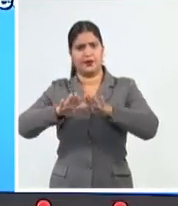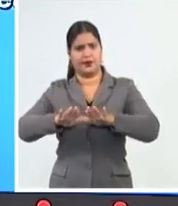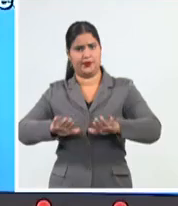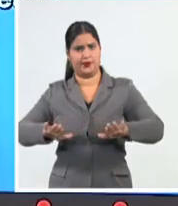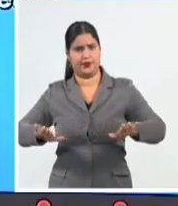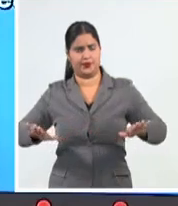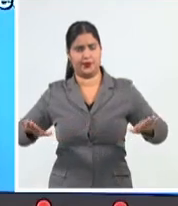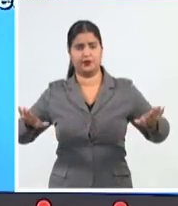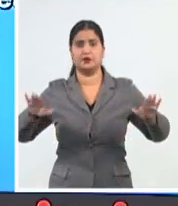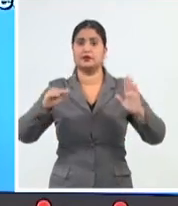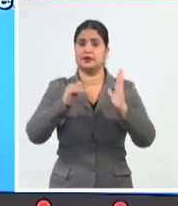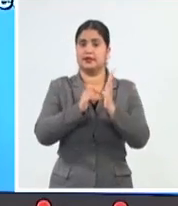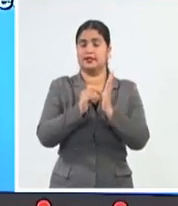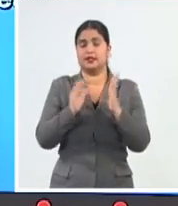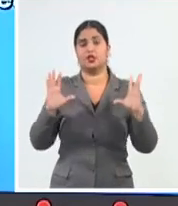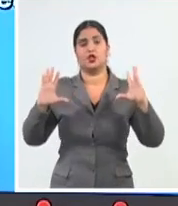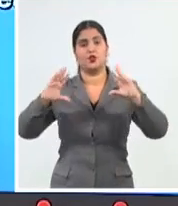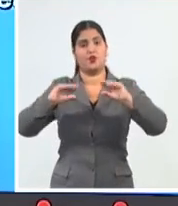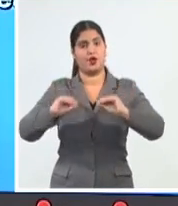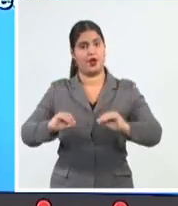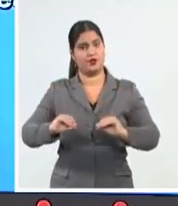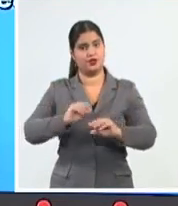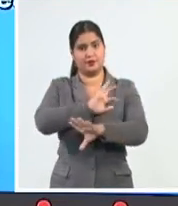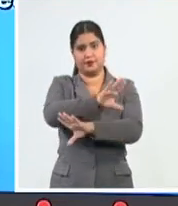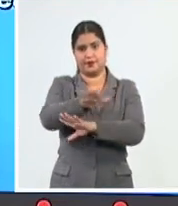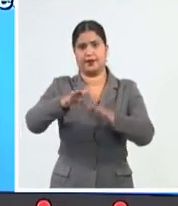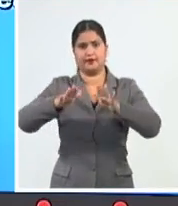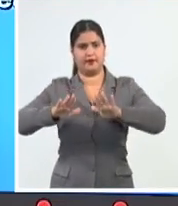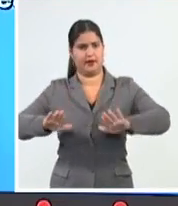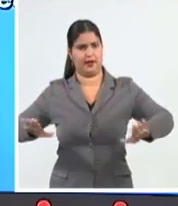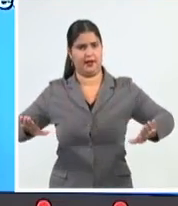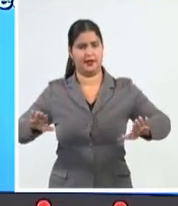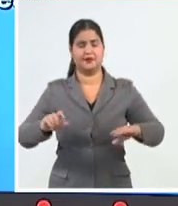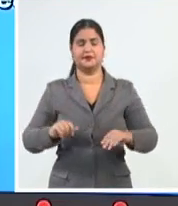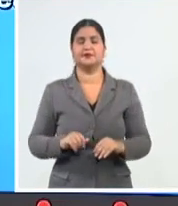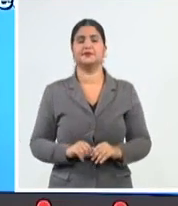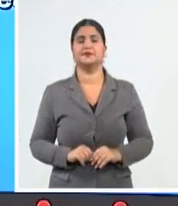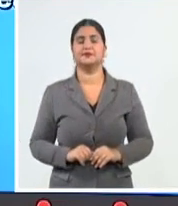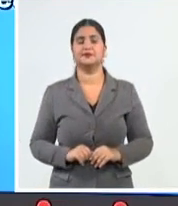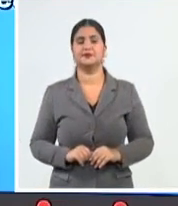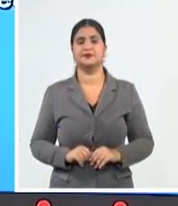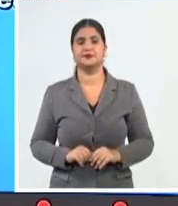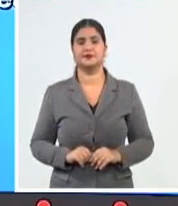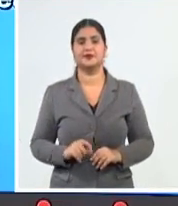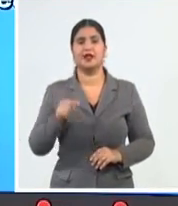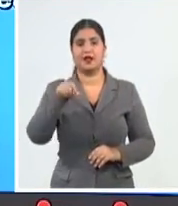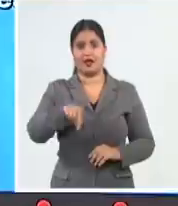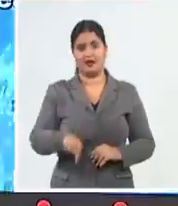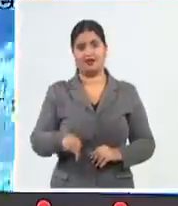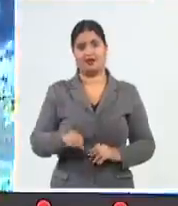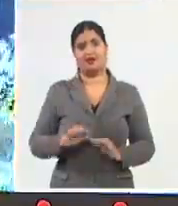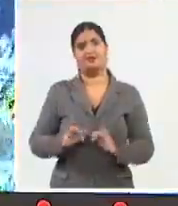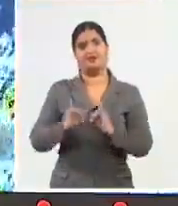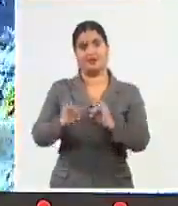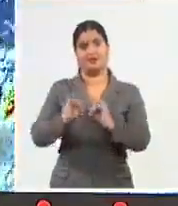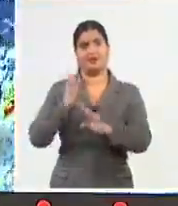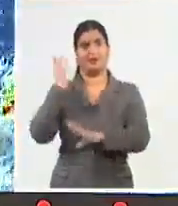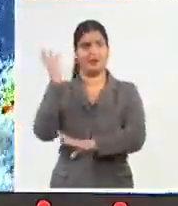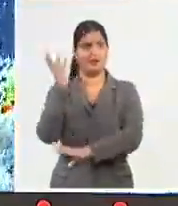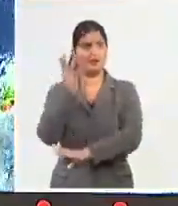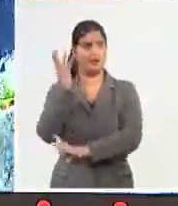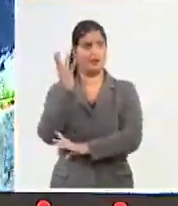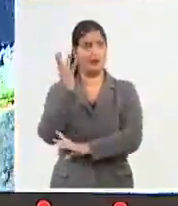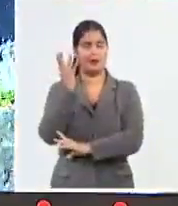de la tarde y en horas de la noche. En el resto de los litorales habrá poco oleaje hasta el anochecer. En resumen, se aleja ida de